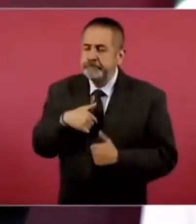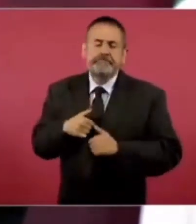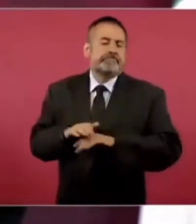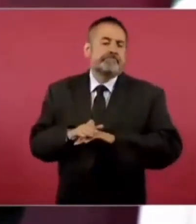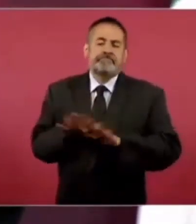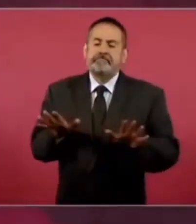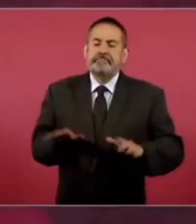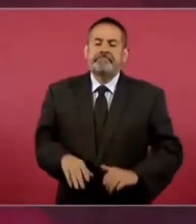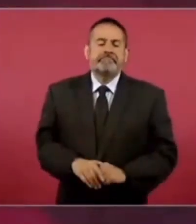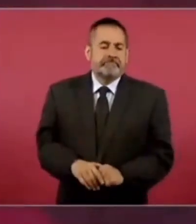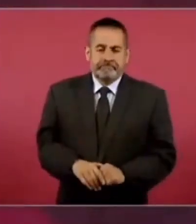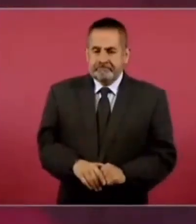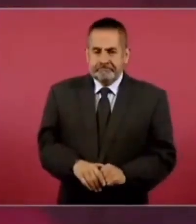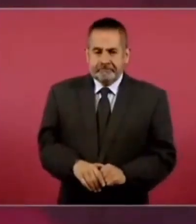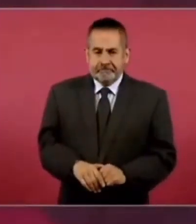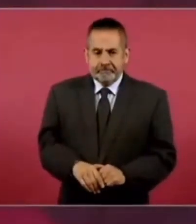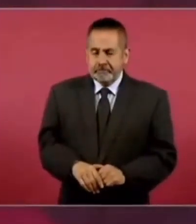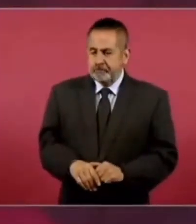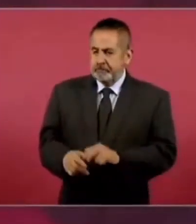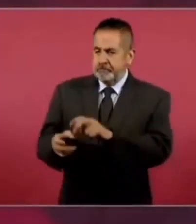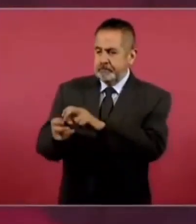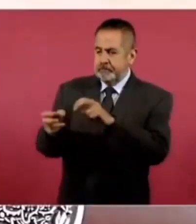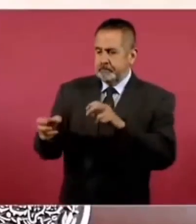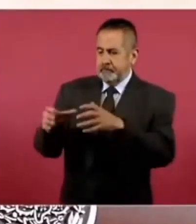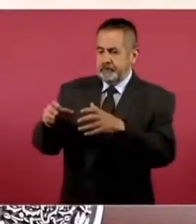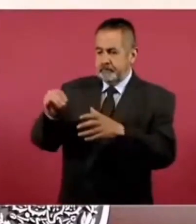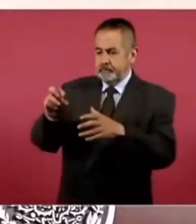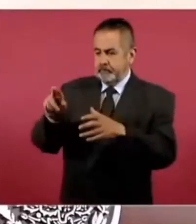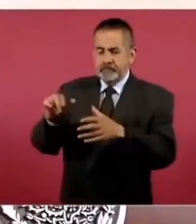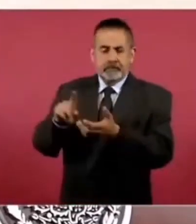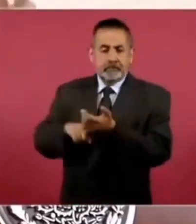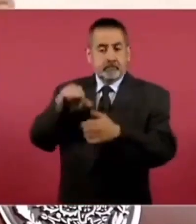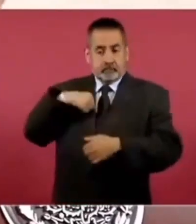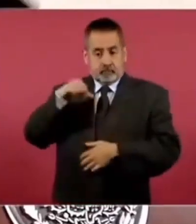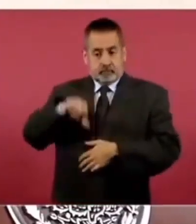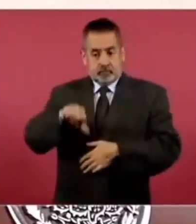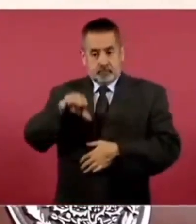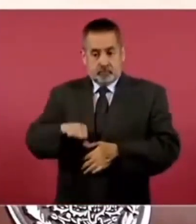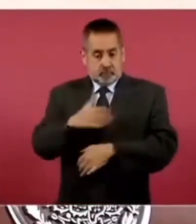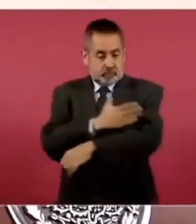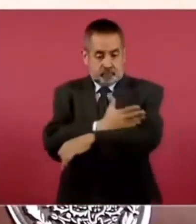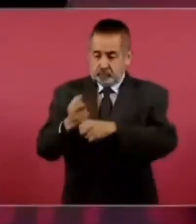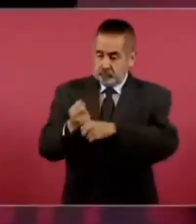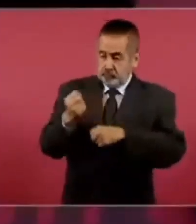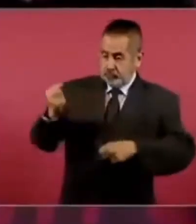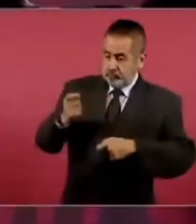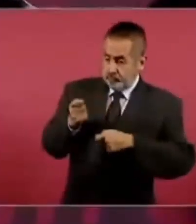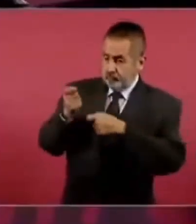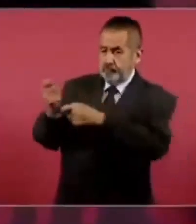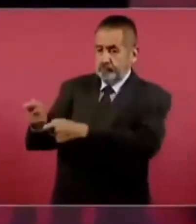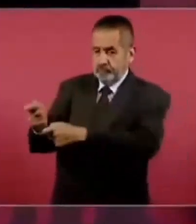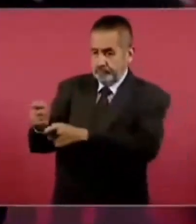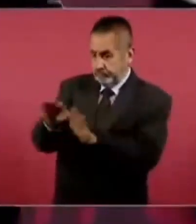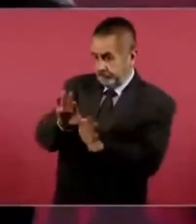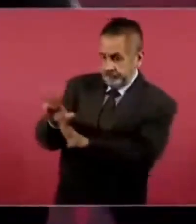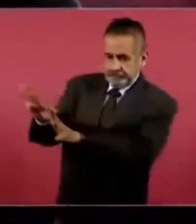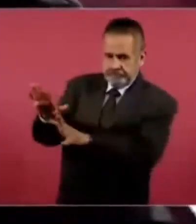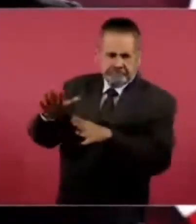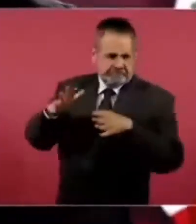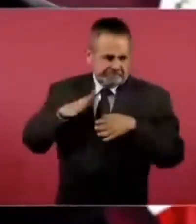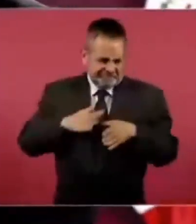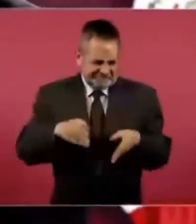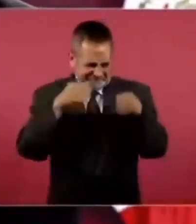ya hoy entrego, ya mañana es gobierno completamente.